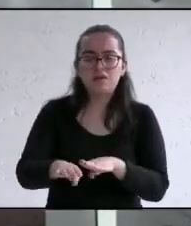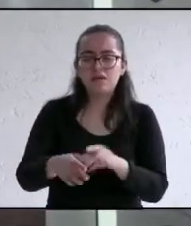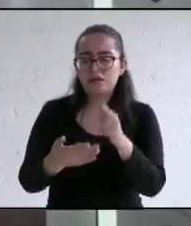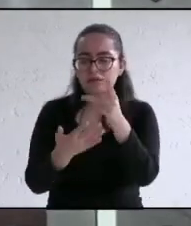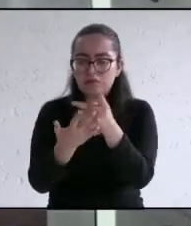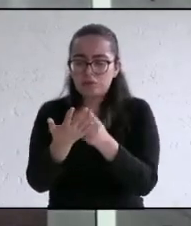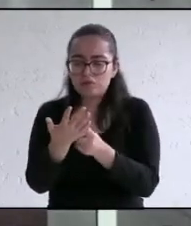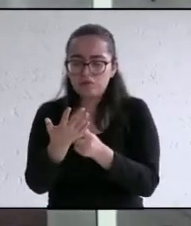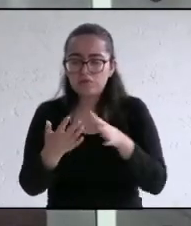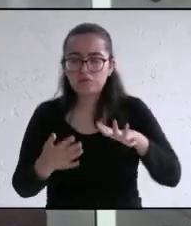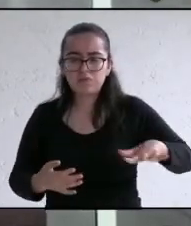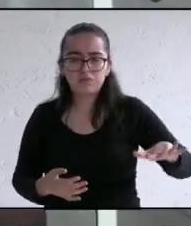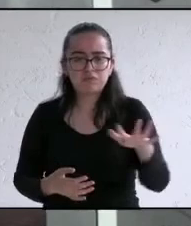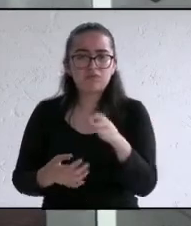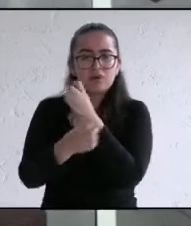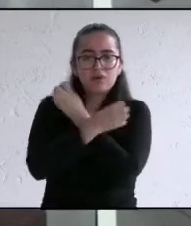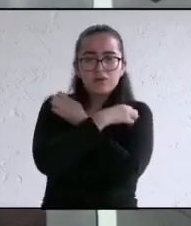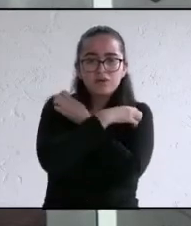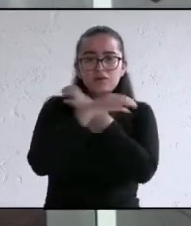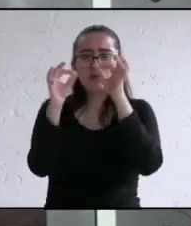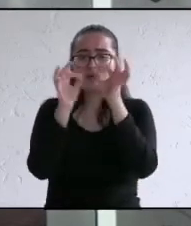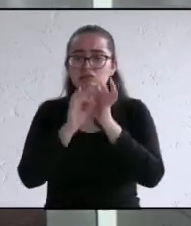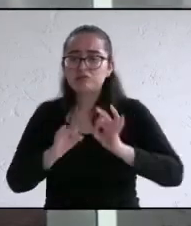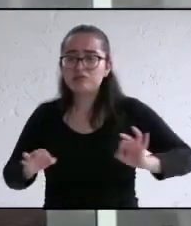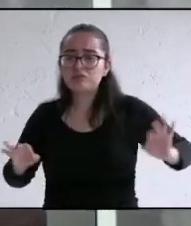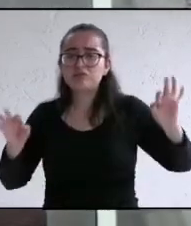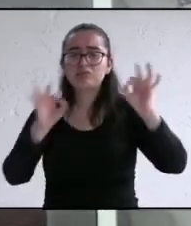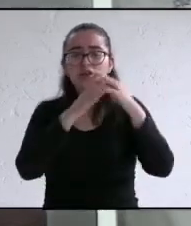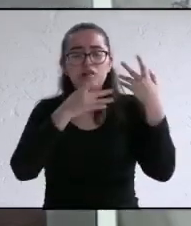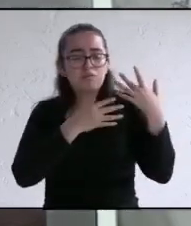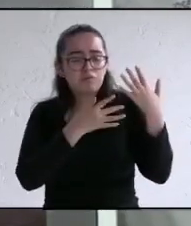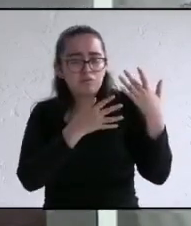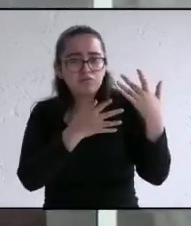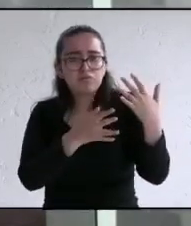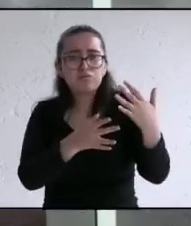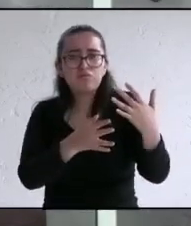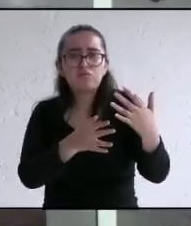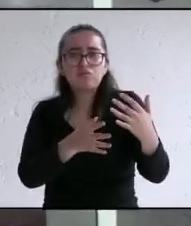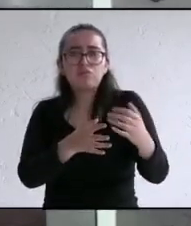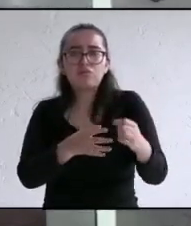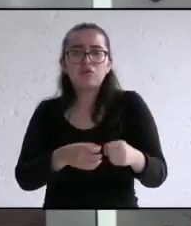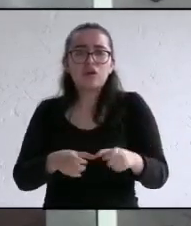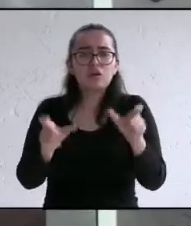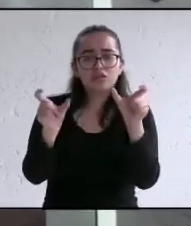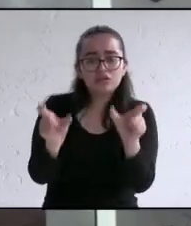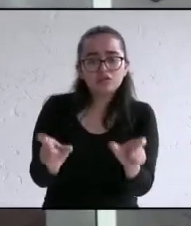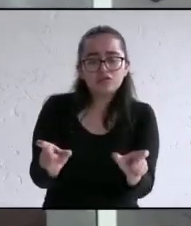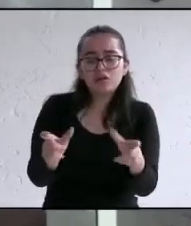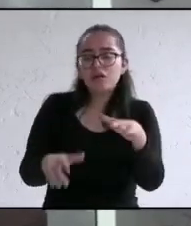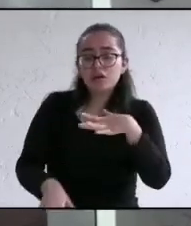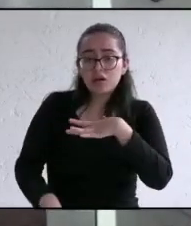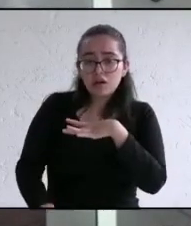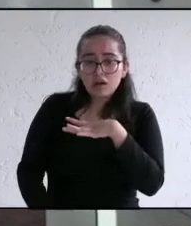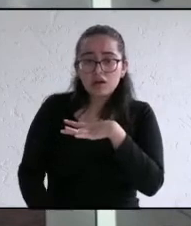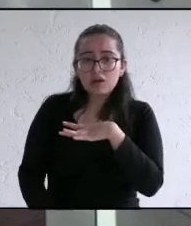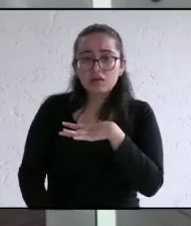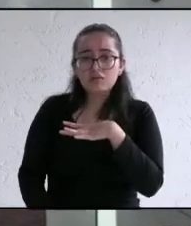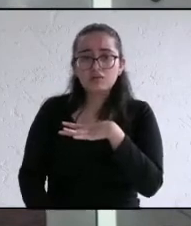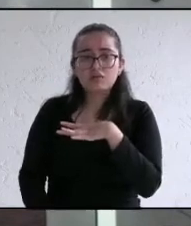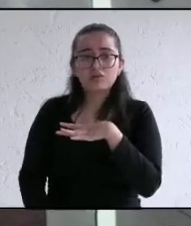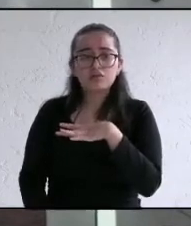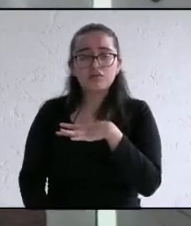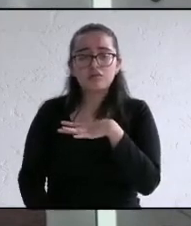sociales la educación sin duda es una inversión a largo plazo para combatir la inseguridad pero a su vez la opción más efectiva